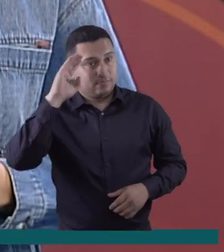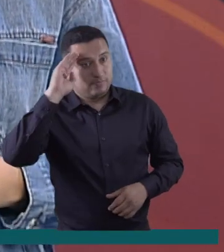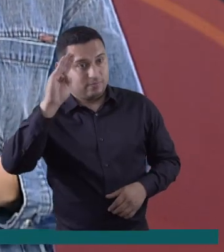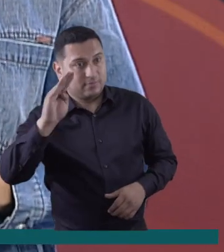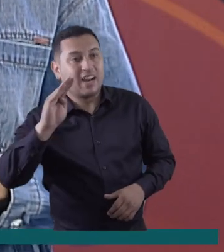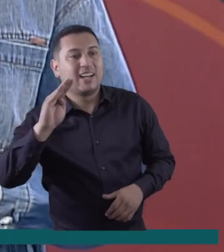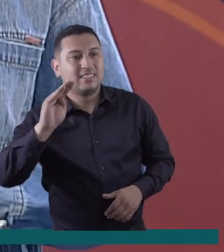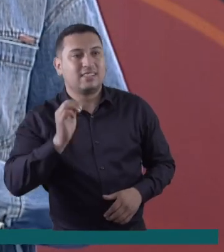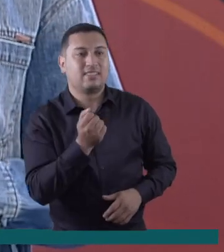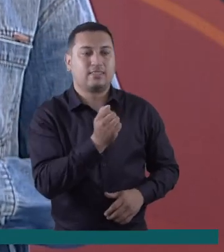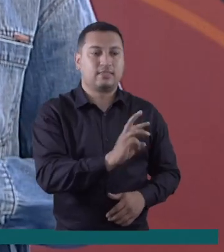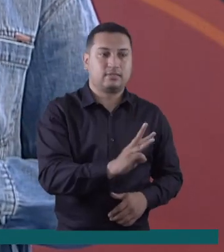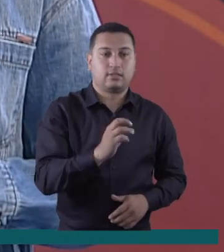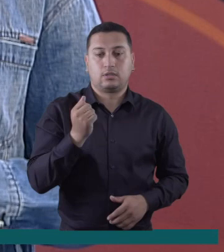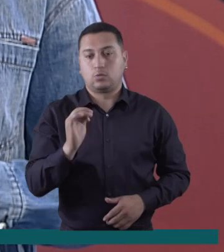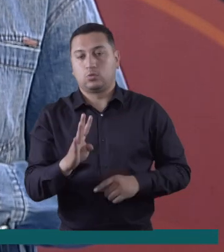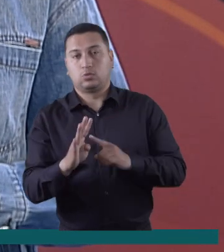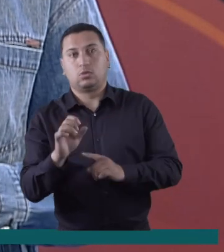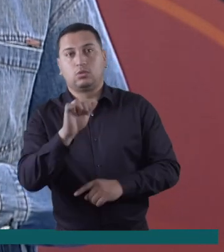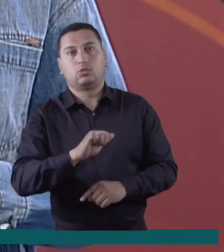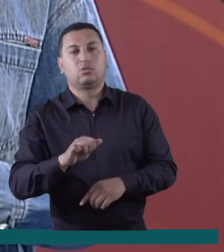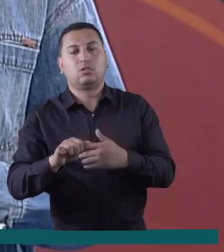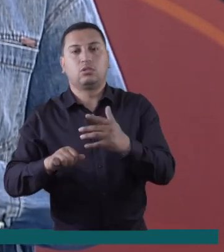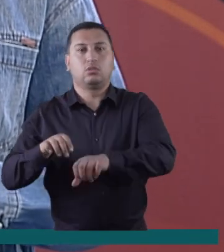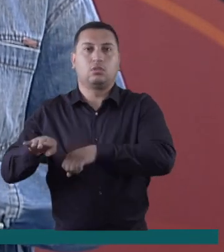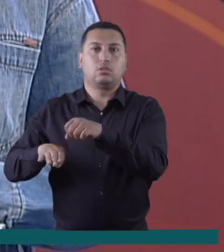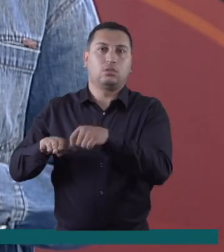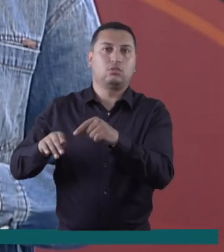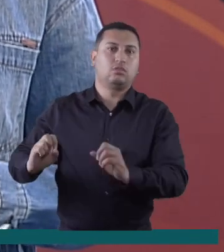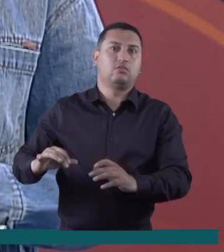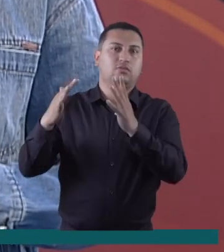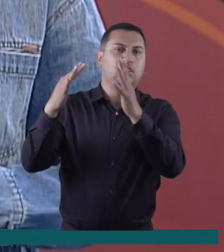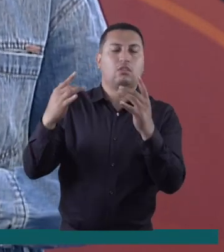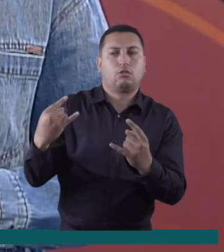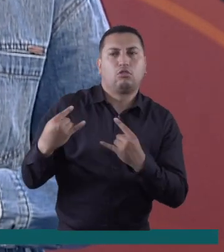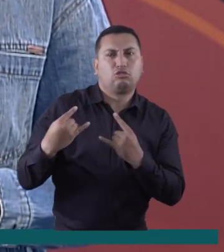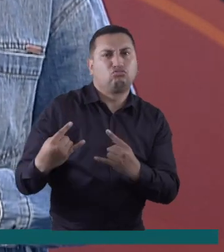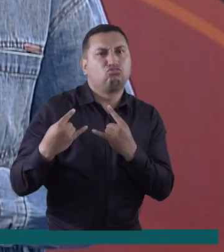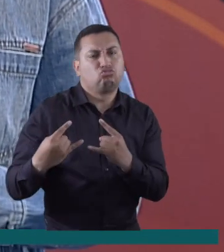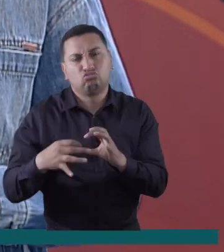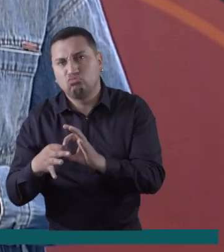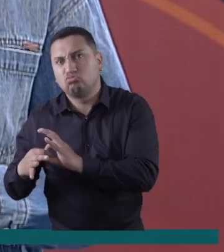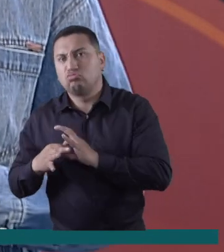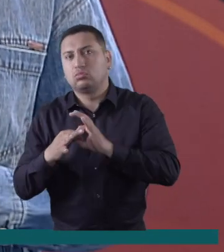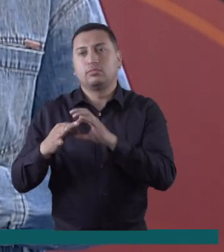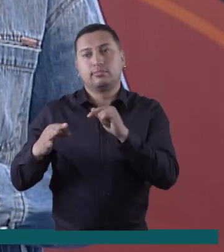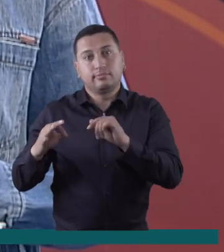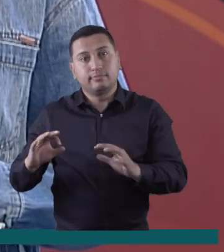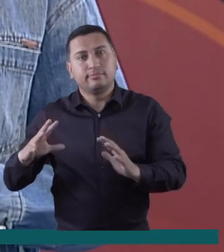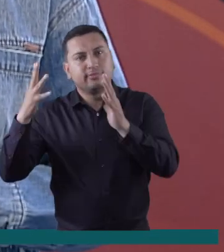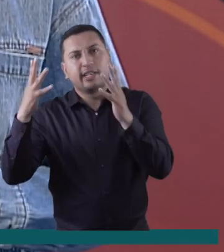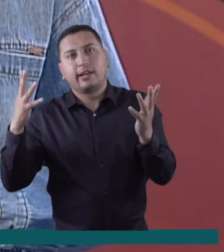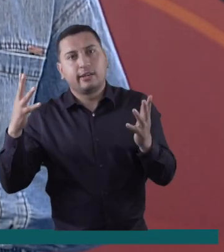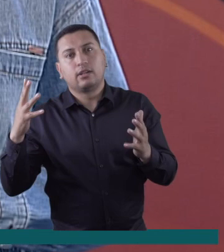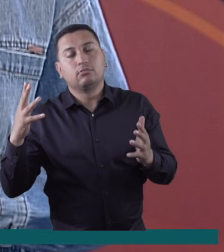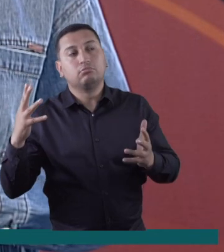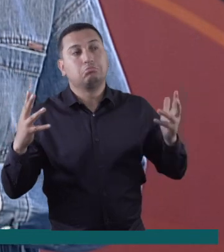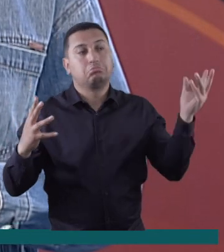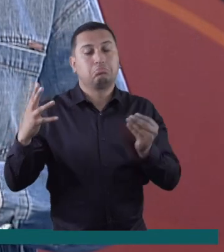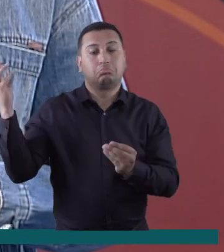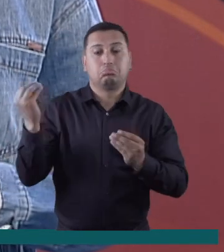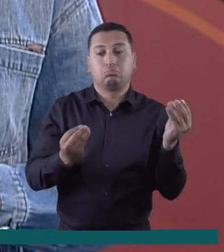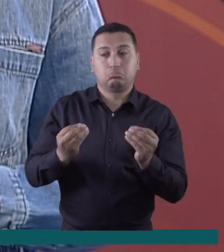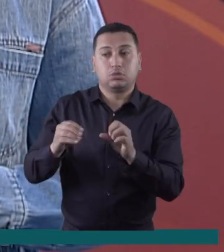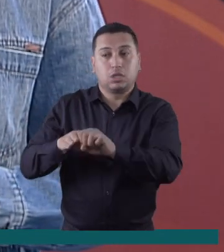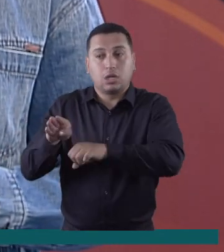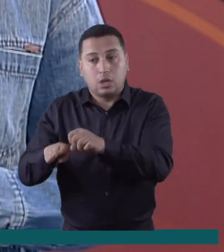Hola Mabel, el 13 y 14 de agosto se llevará a cabo en Cajicá, Cundinamarca, el Festival Fortaleza del Rock. Un evento en el que participarán